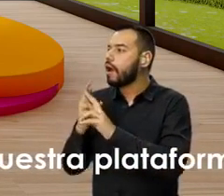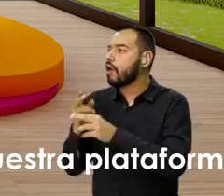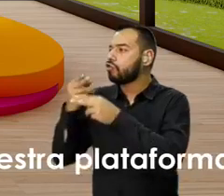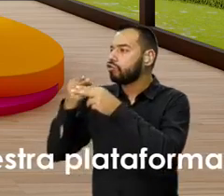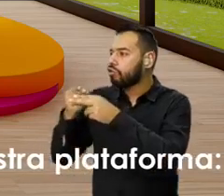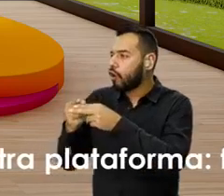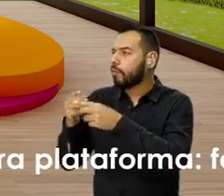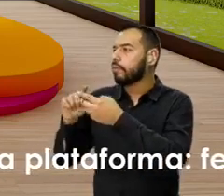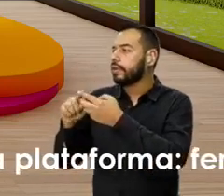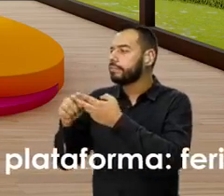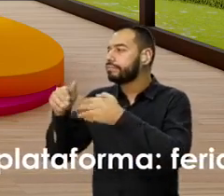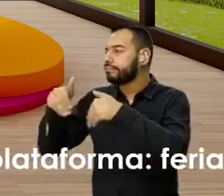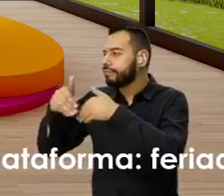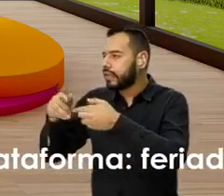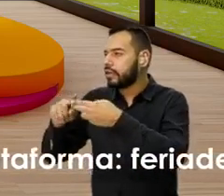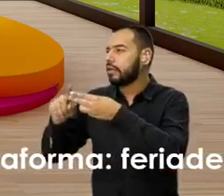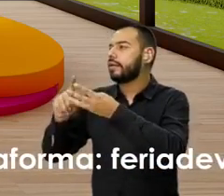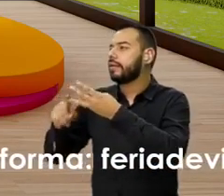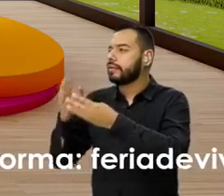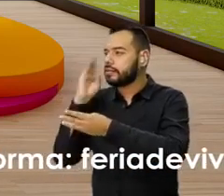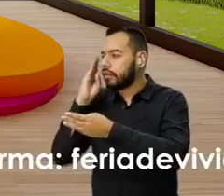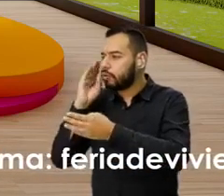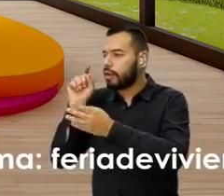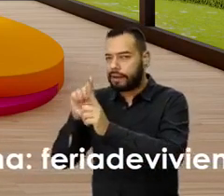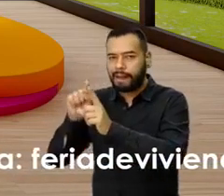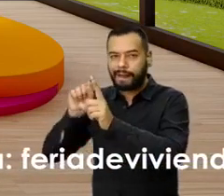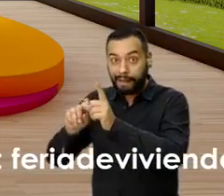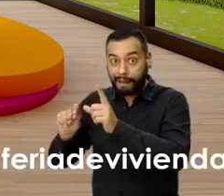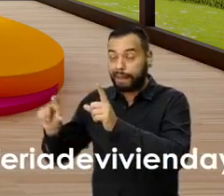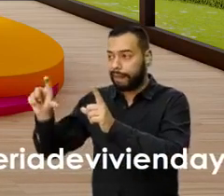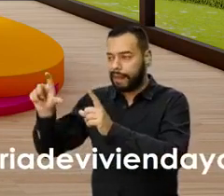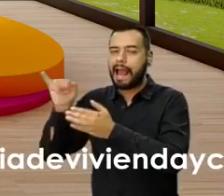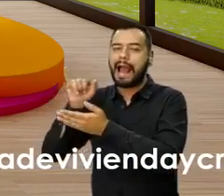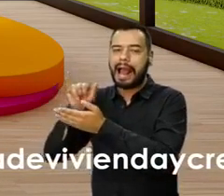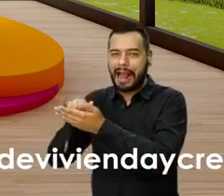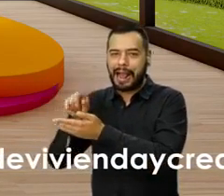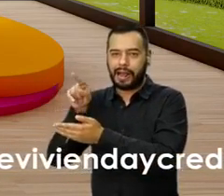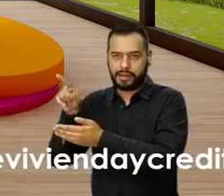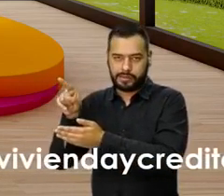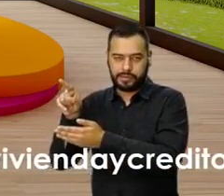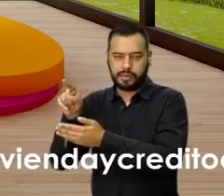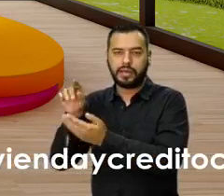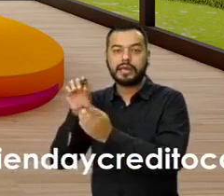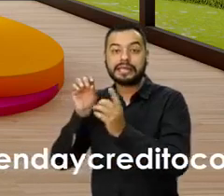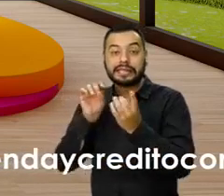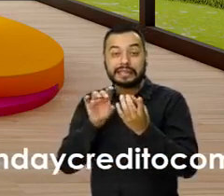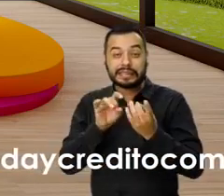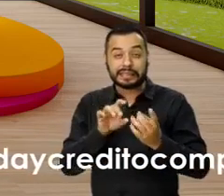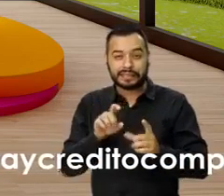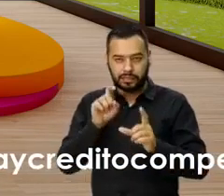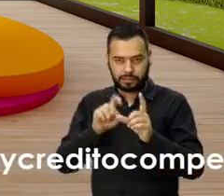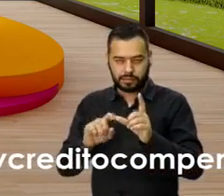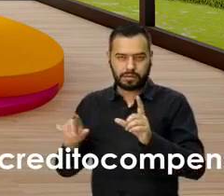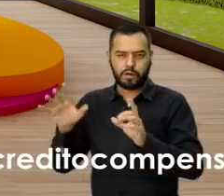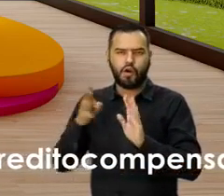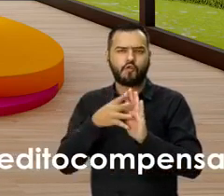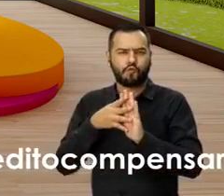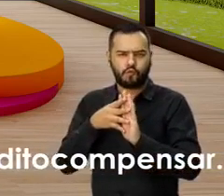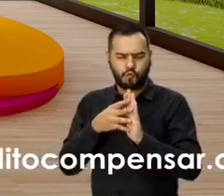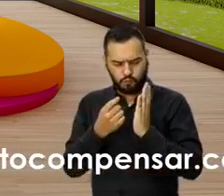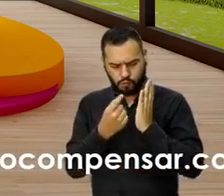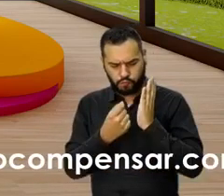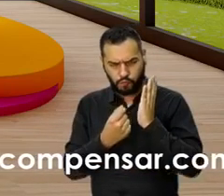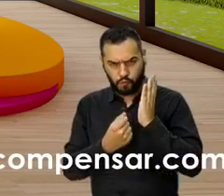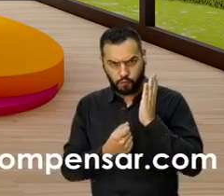beneficio, les recuerdo, es en el link que está abajo, en el chat que tenemos ahí fijo, tenemos un link, es un formulario, ustedes